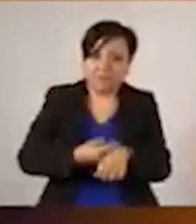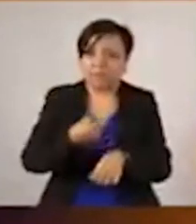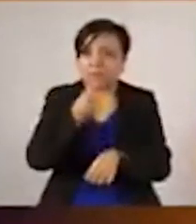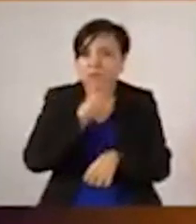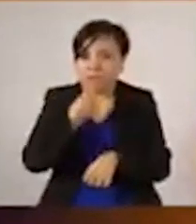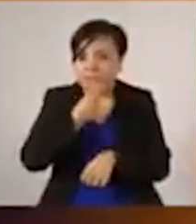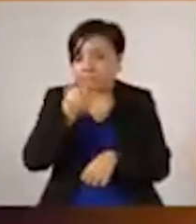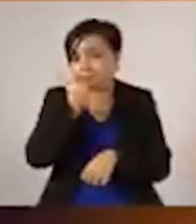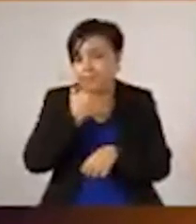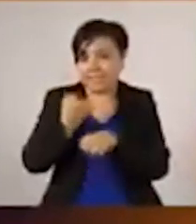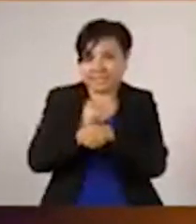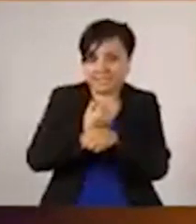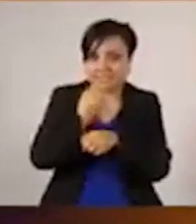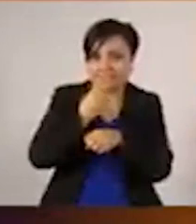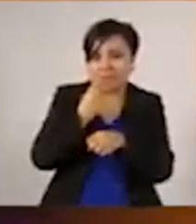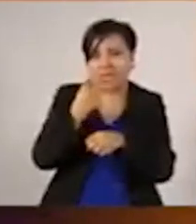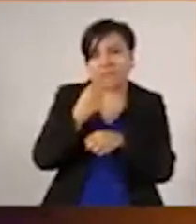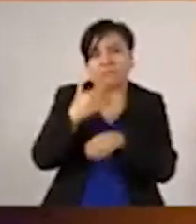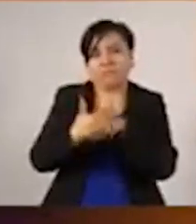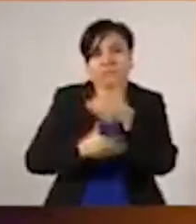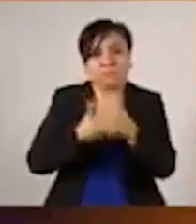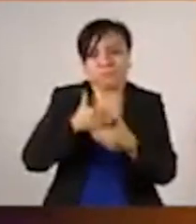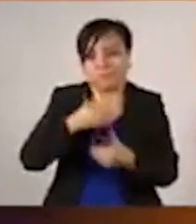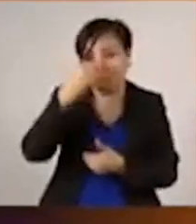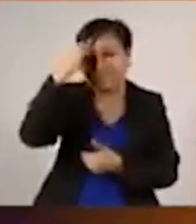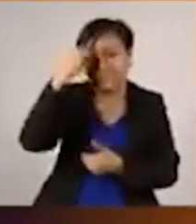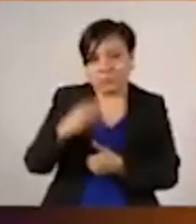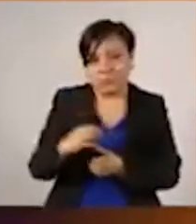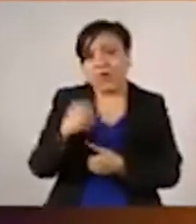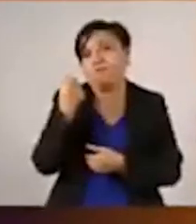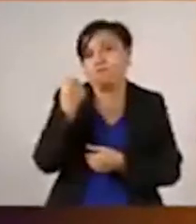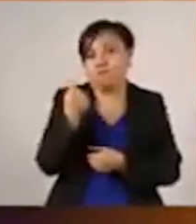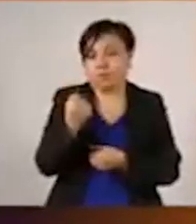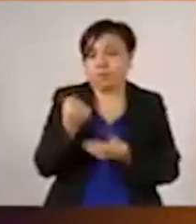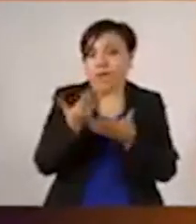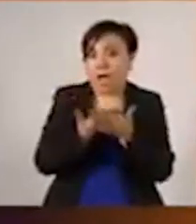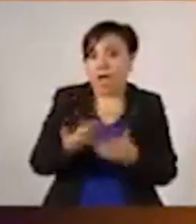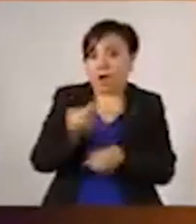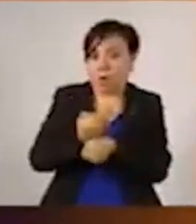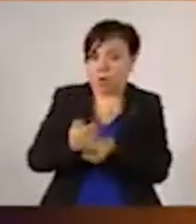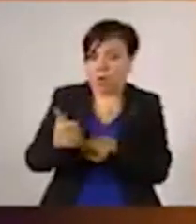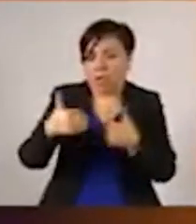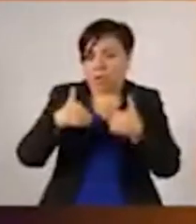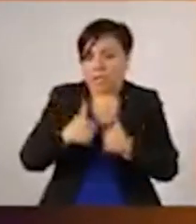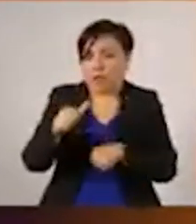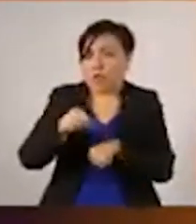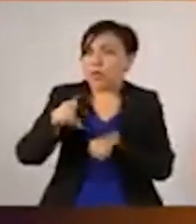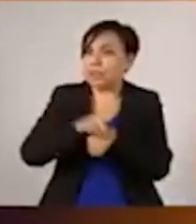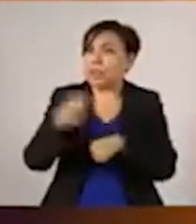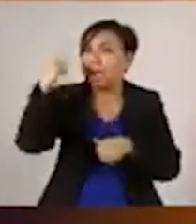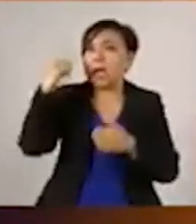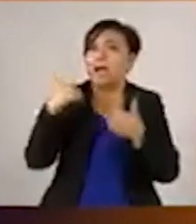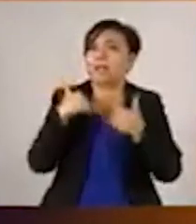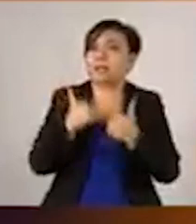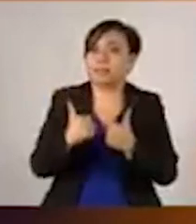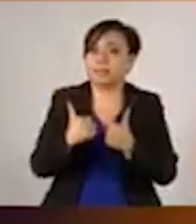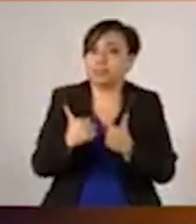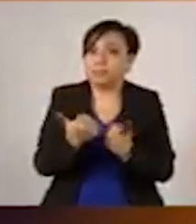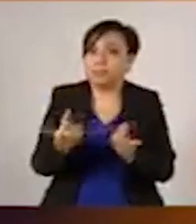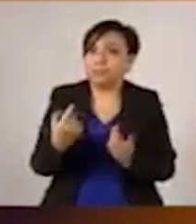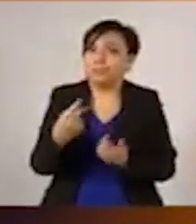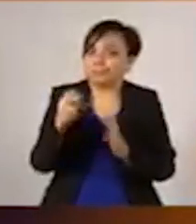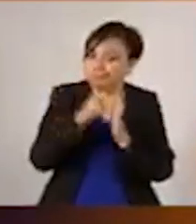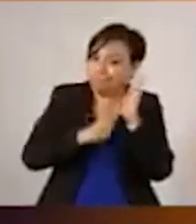fuerte y nos va a seguir golpeando. Si eso lo entendemos ahorita, podemos salir adelante en los siguientes años,